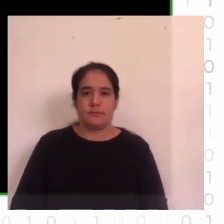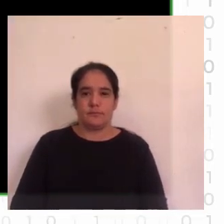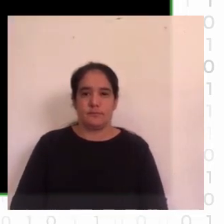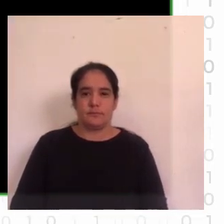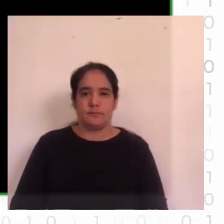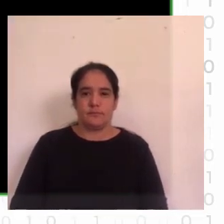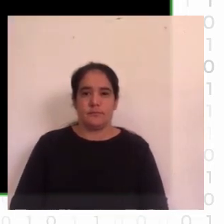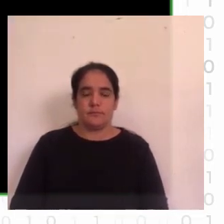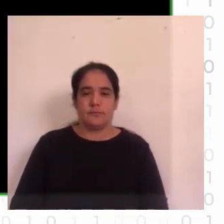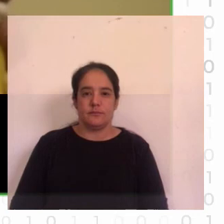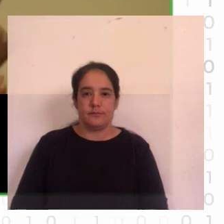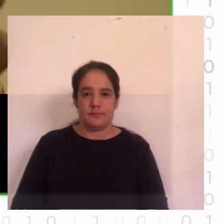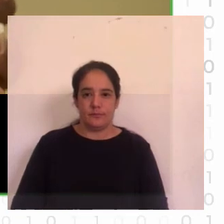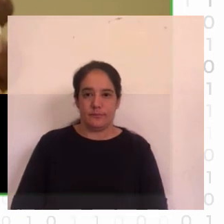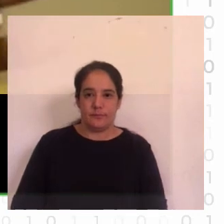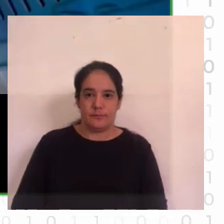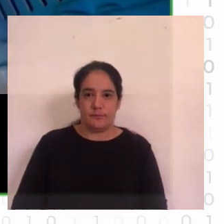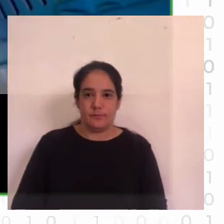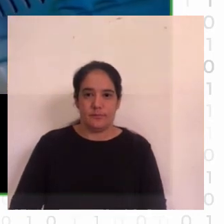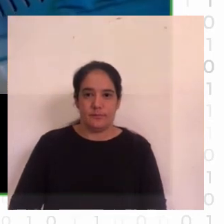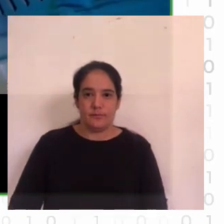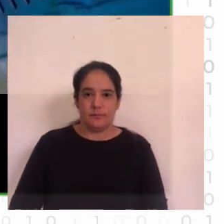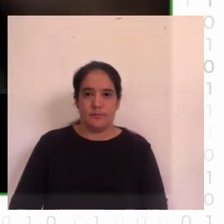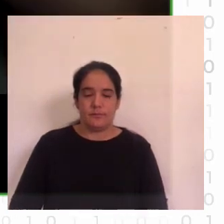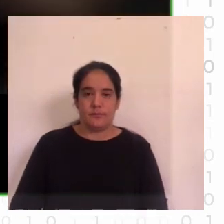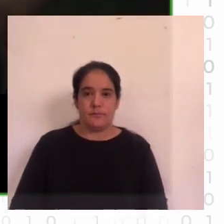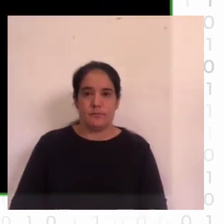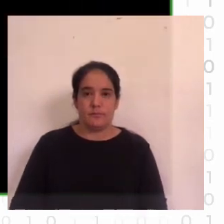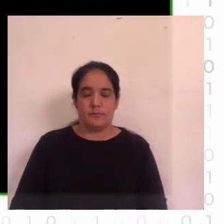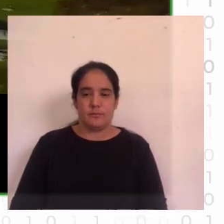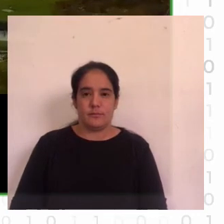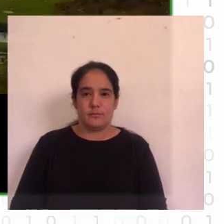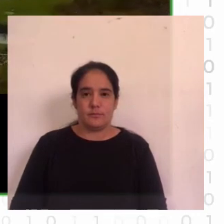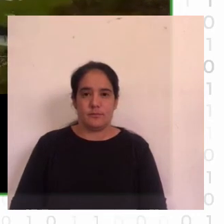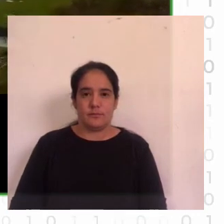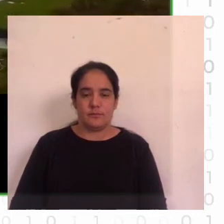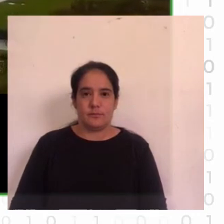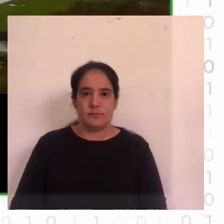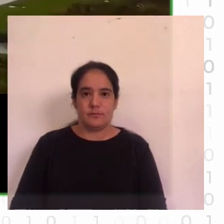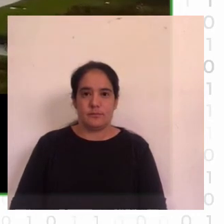vamos a ver vamos a